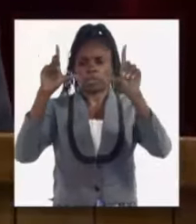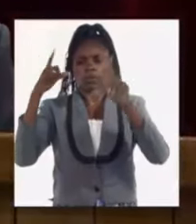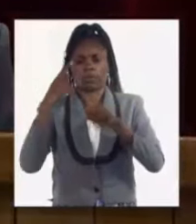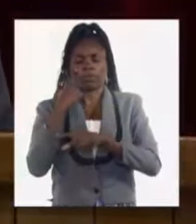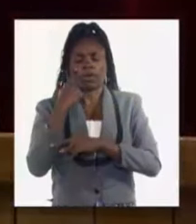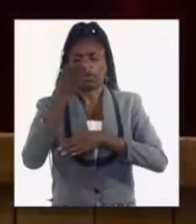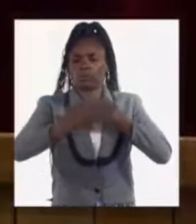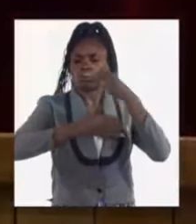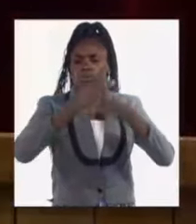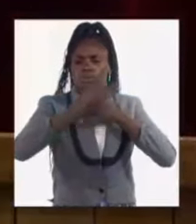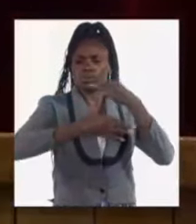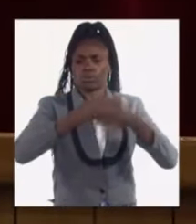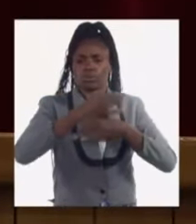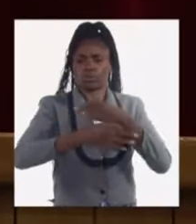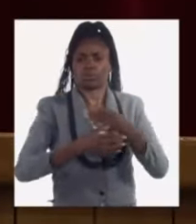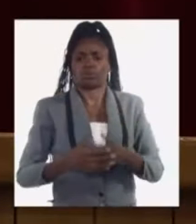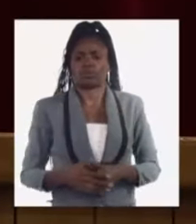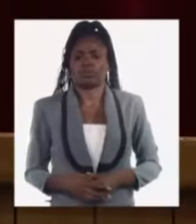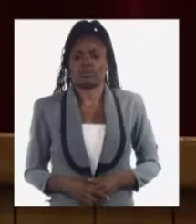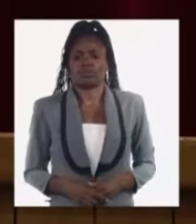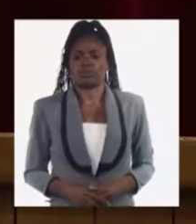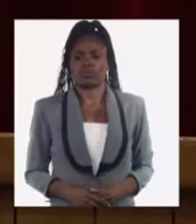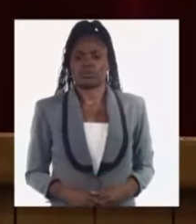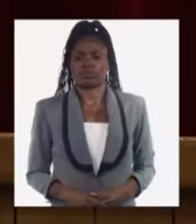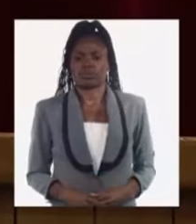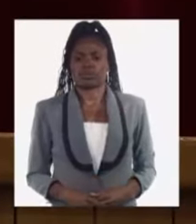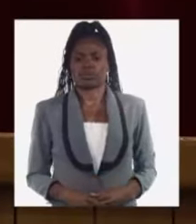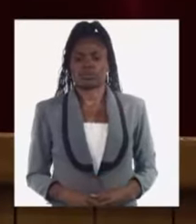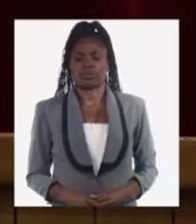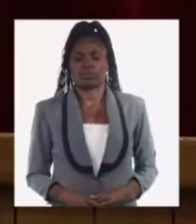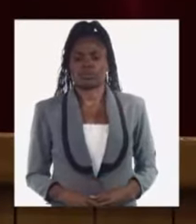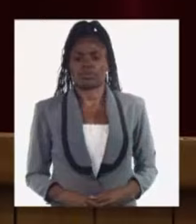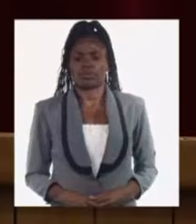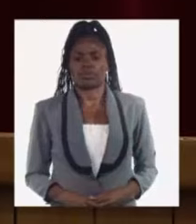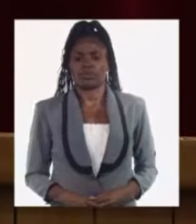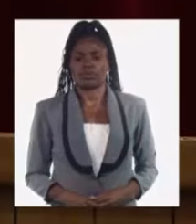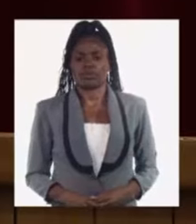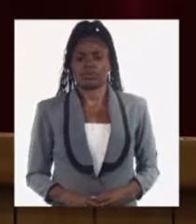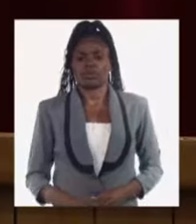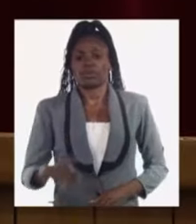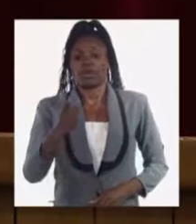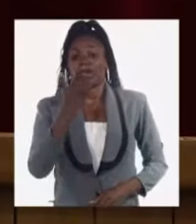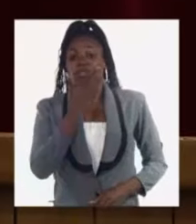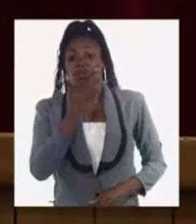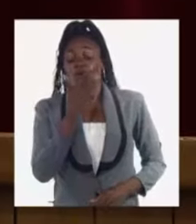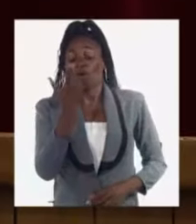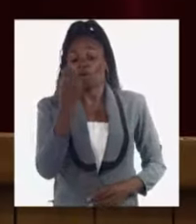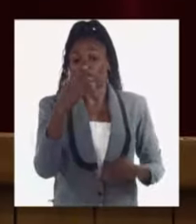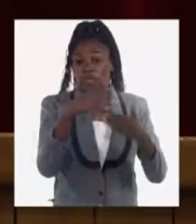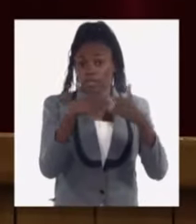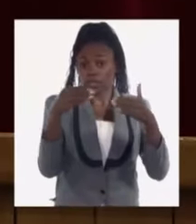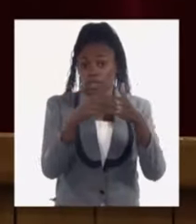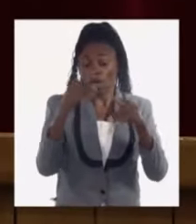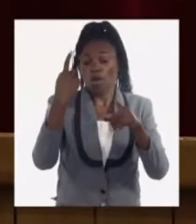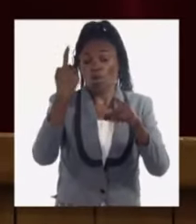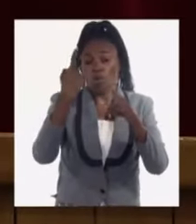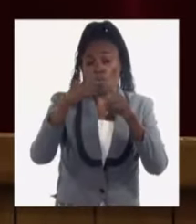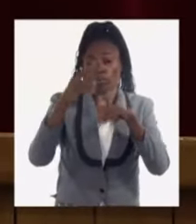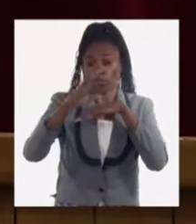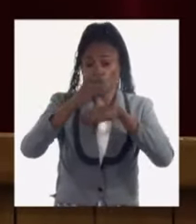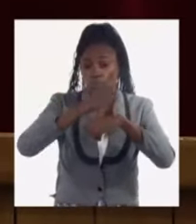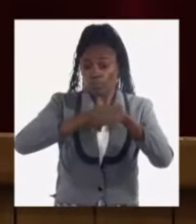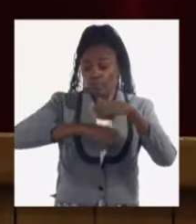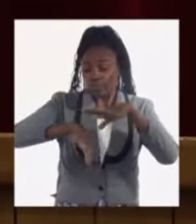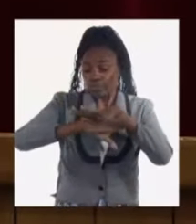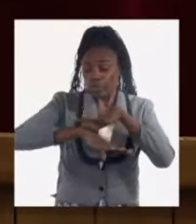también le vamos a dar a ustedes en la mañana de hoy. Y está afectada por falta de divisas, entre otras razones, también está